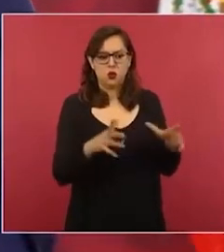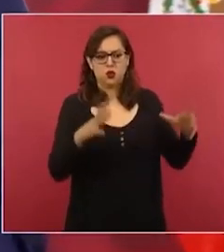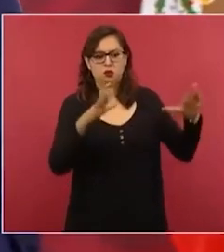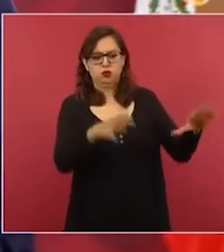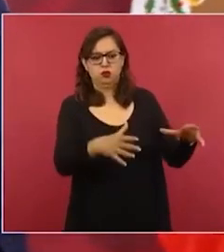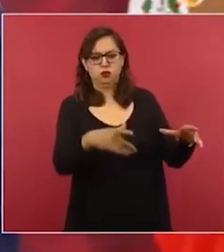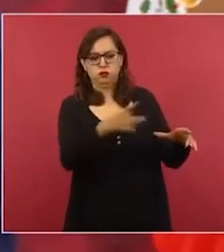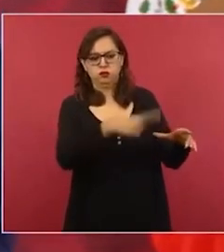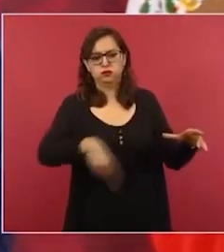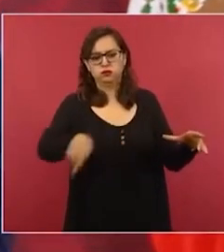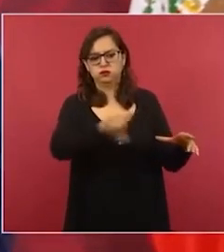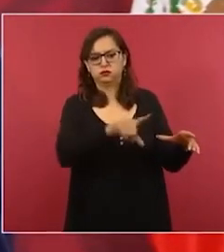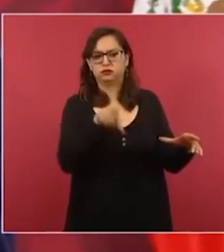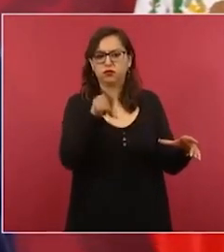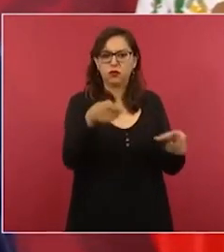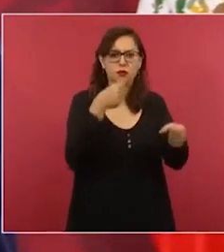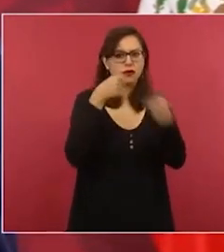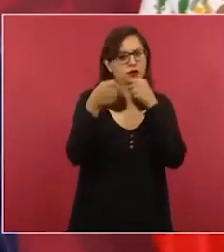senadora